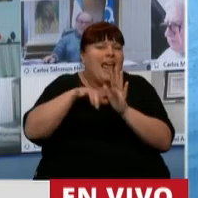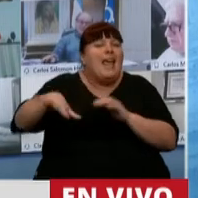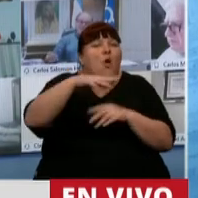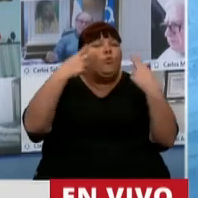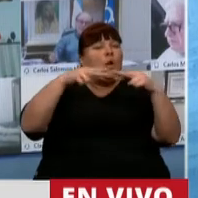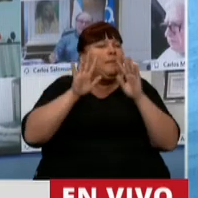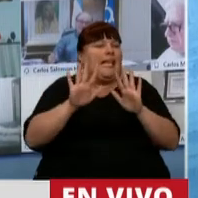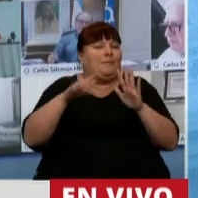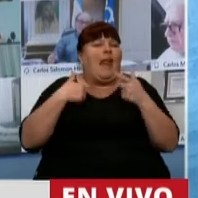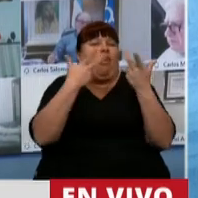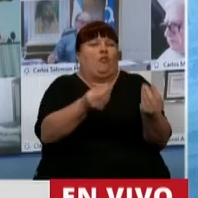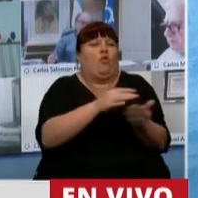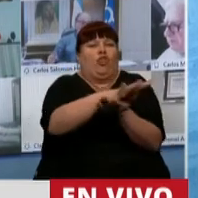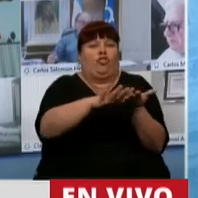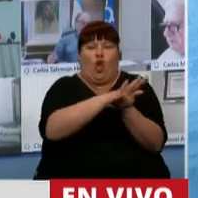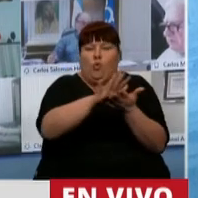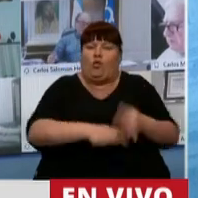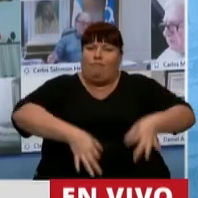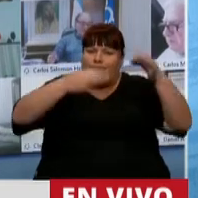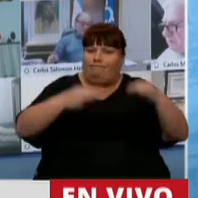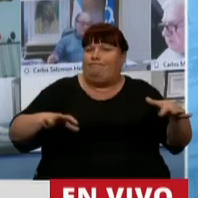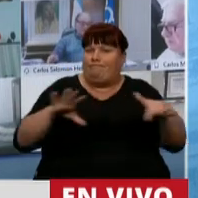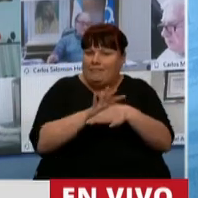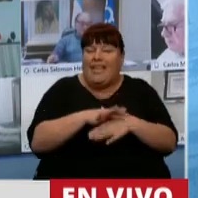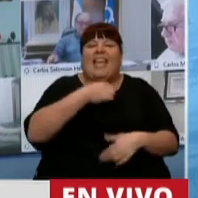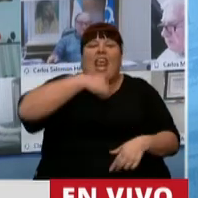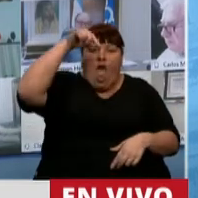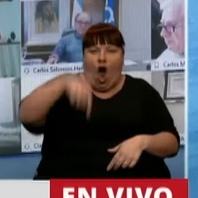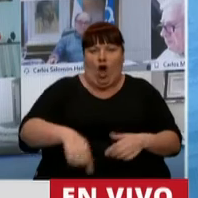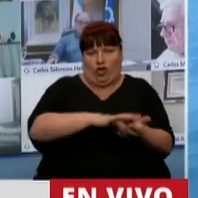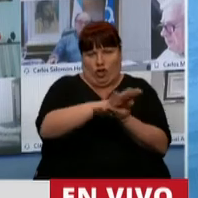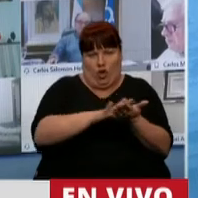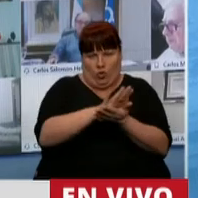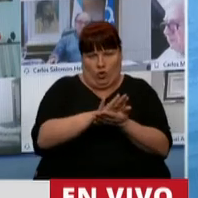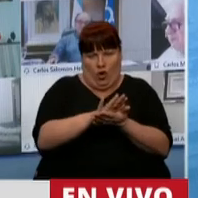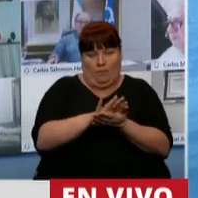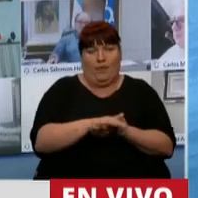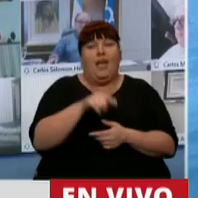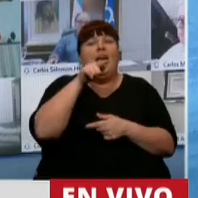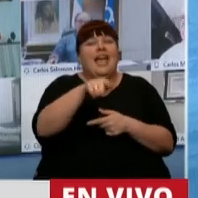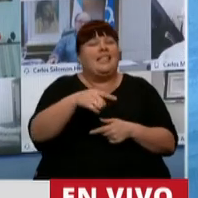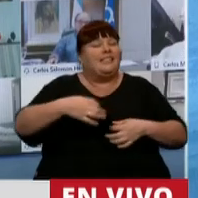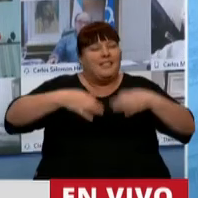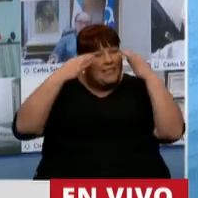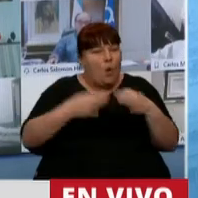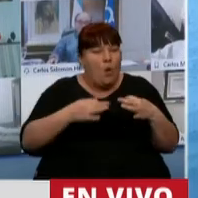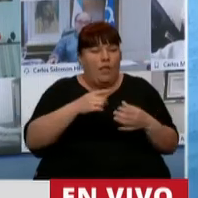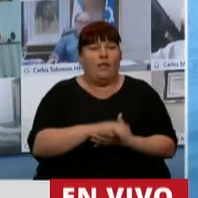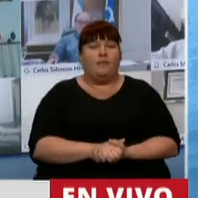esperando una respuesta concreta y la quiere hoy con ese convencimiento